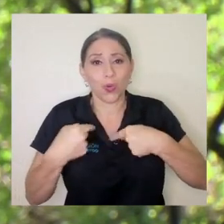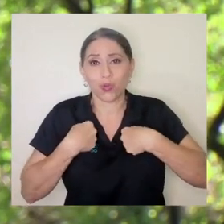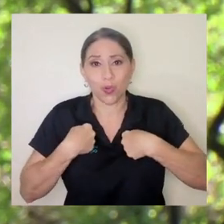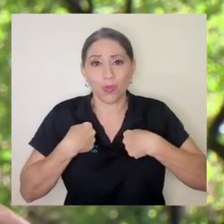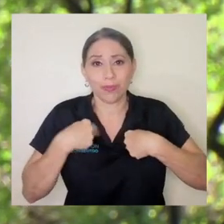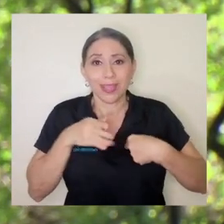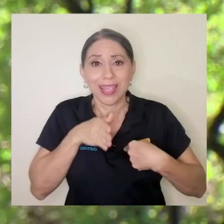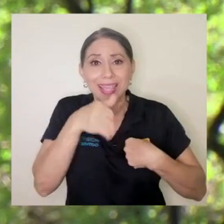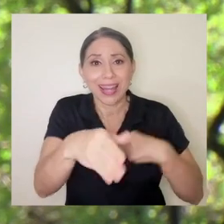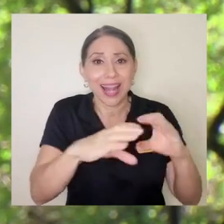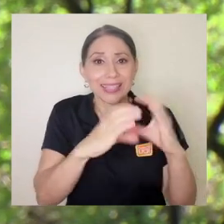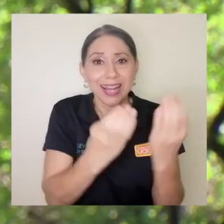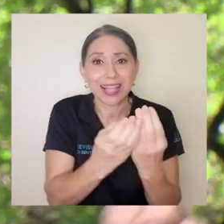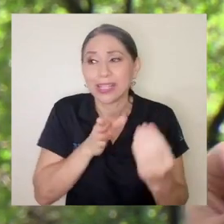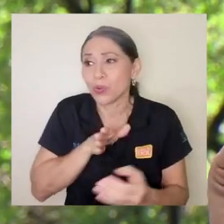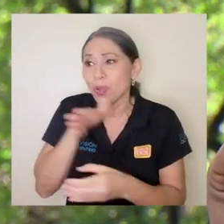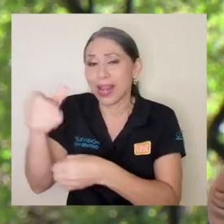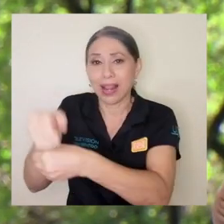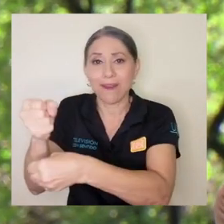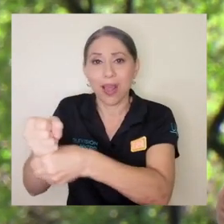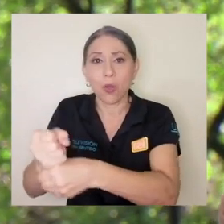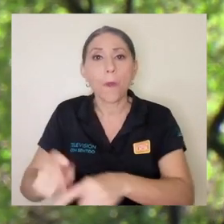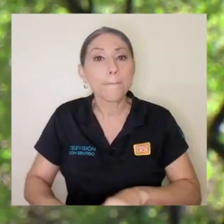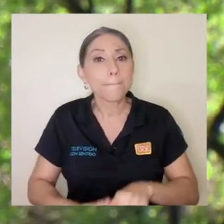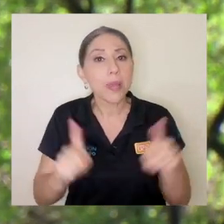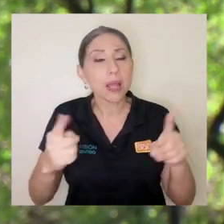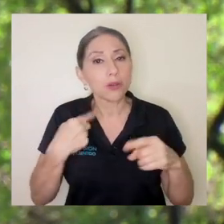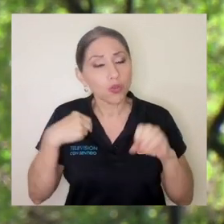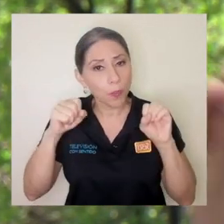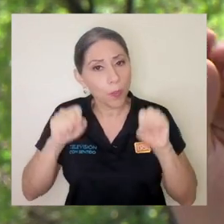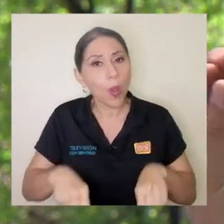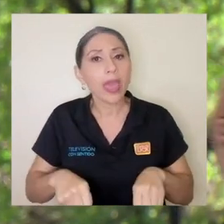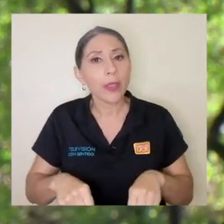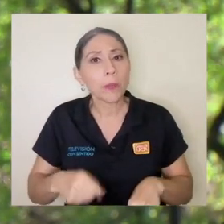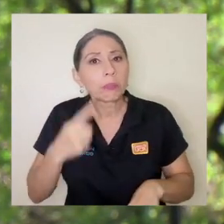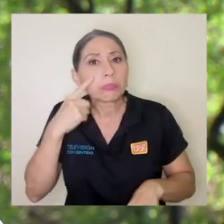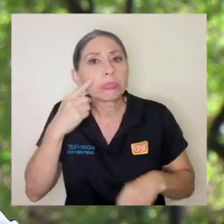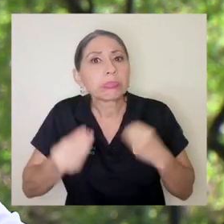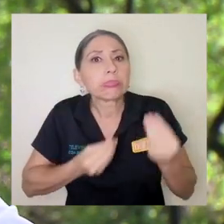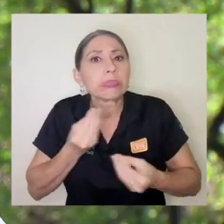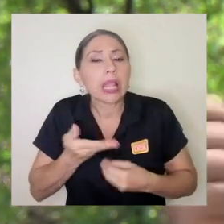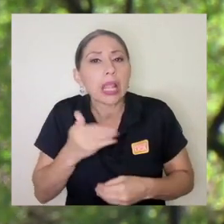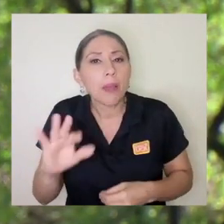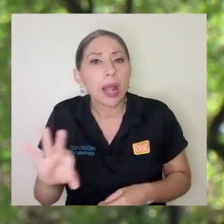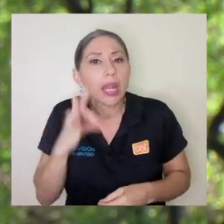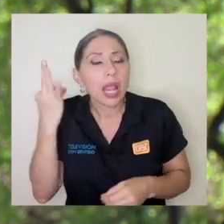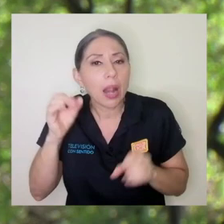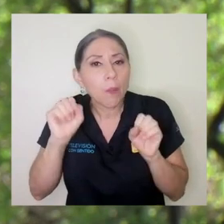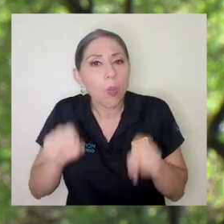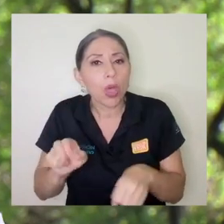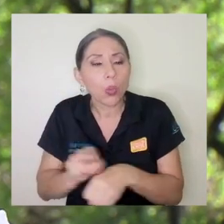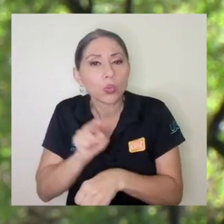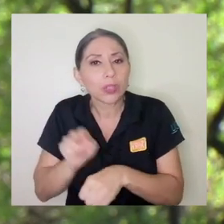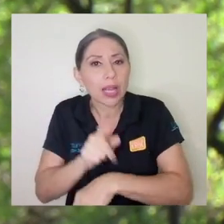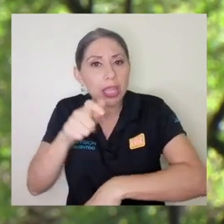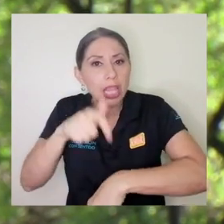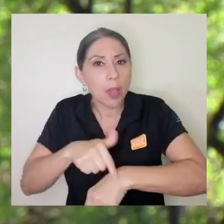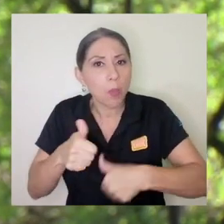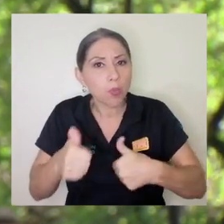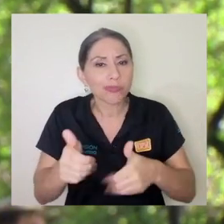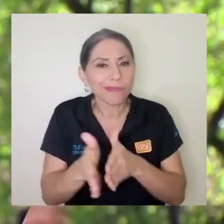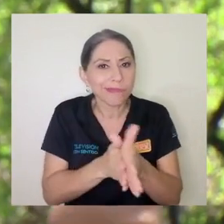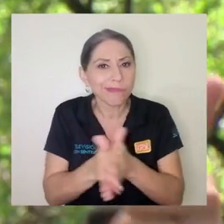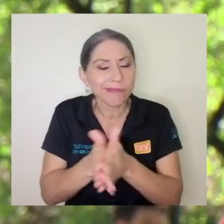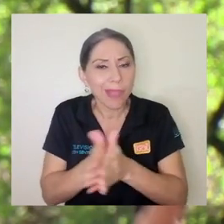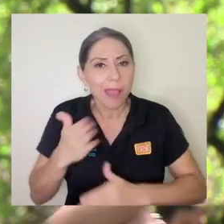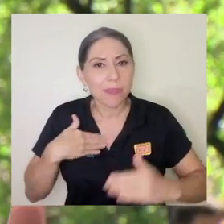pero yo sí puedo buscar de qué manera yo puedo usar ese tiempo de una manera provechosa en mi casa